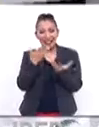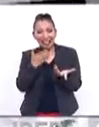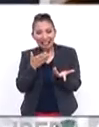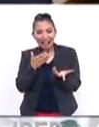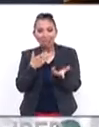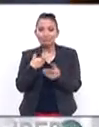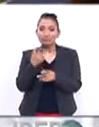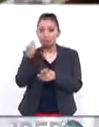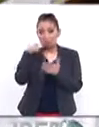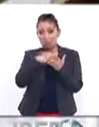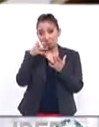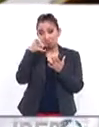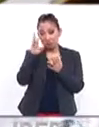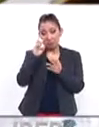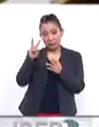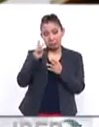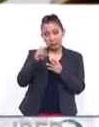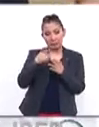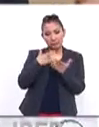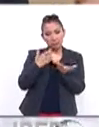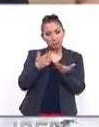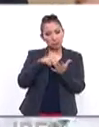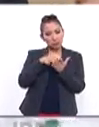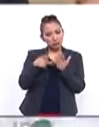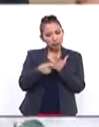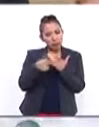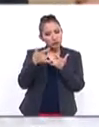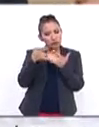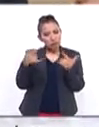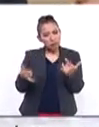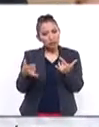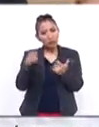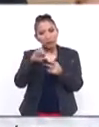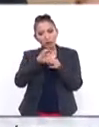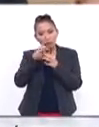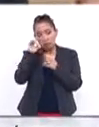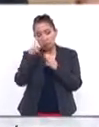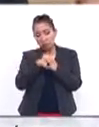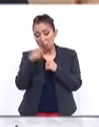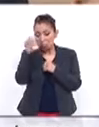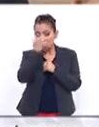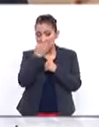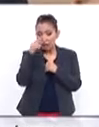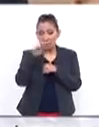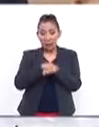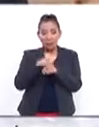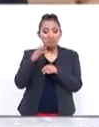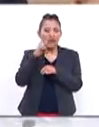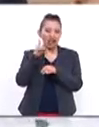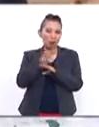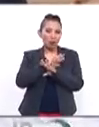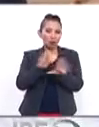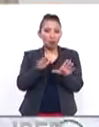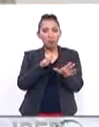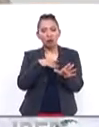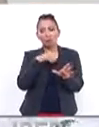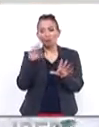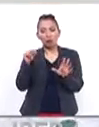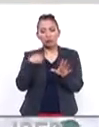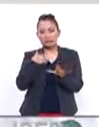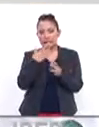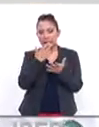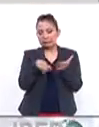Mi pronóstico, por la simpatía que tengo del proyecto histórico de la Unión Europea, es que más les valdría un reversazo,